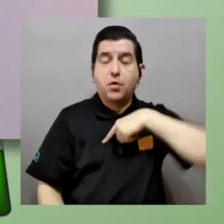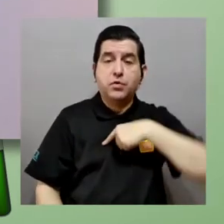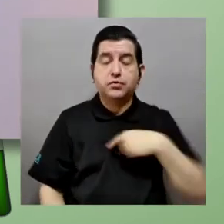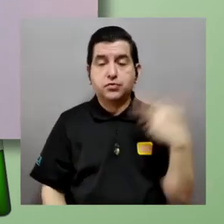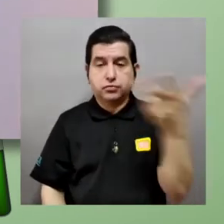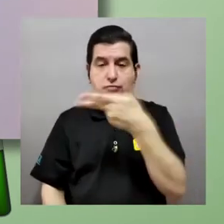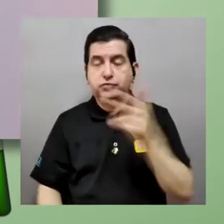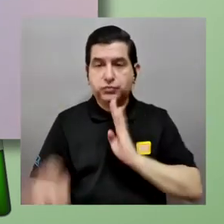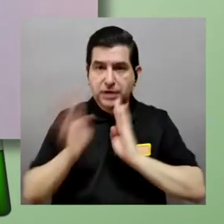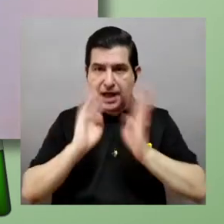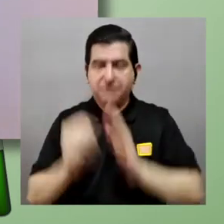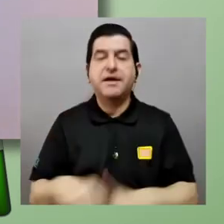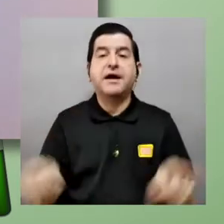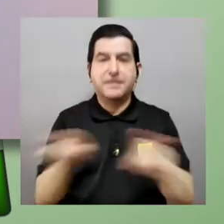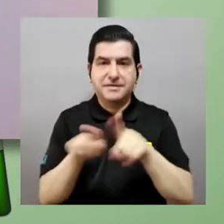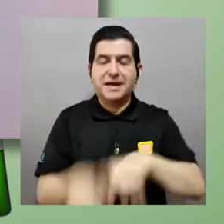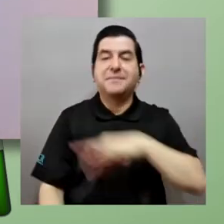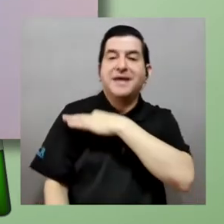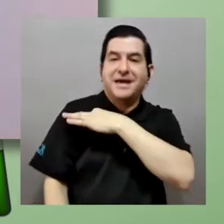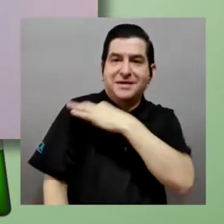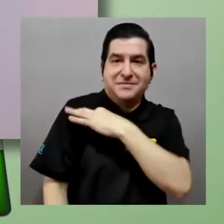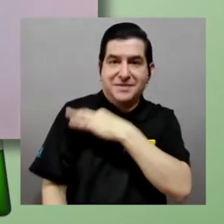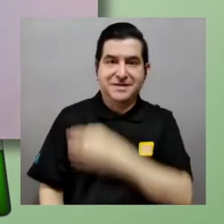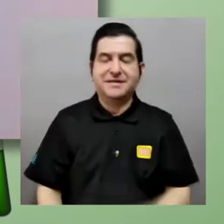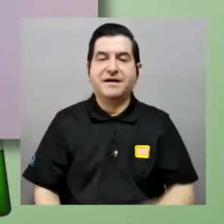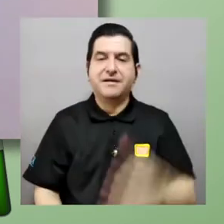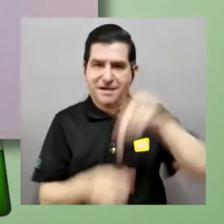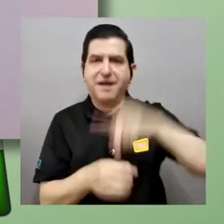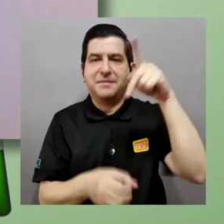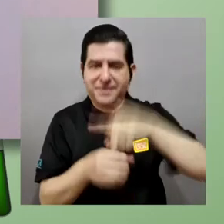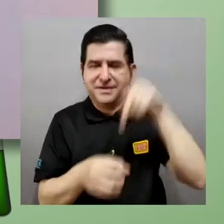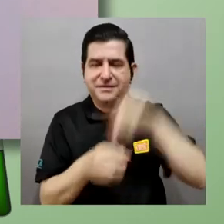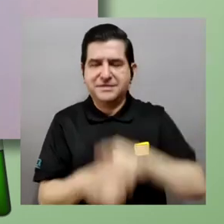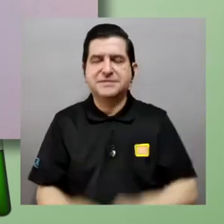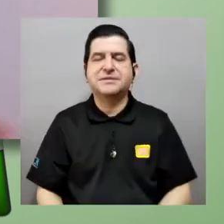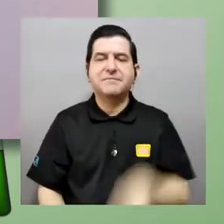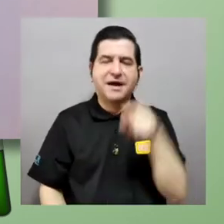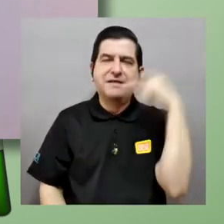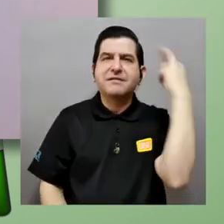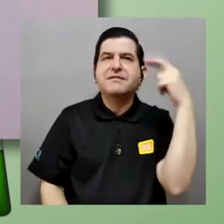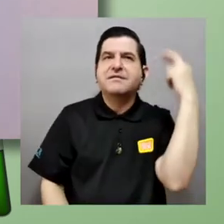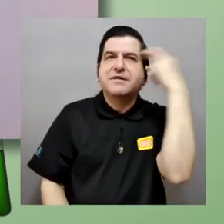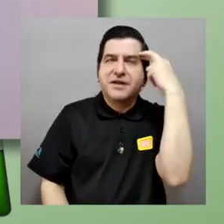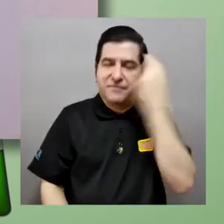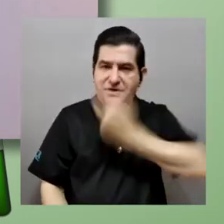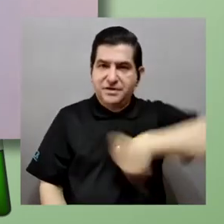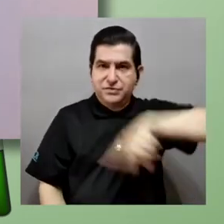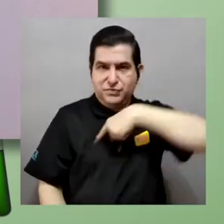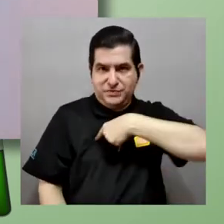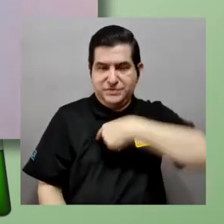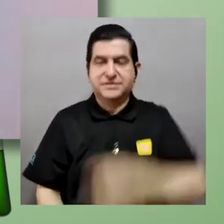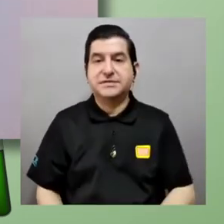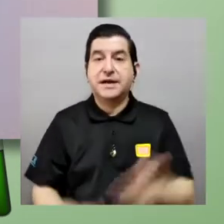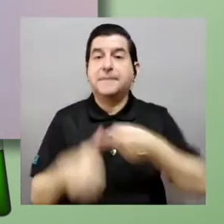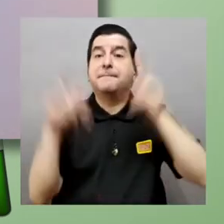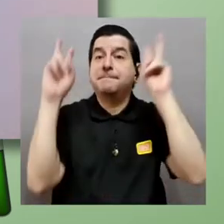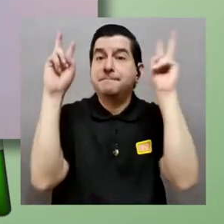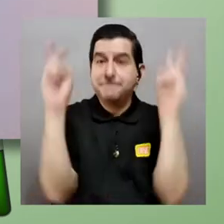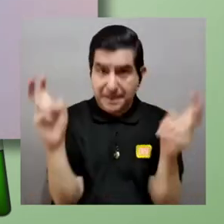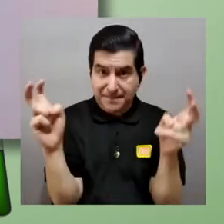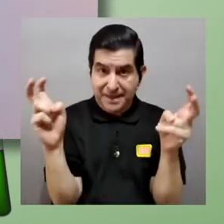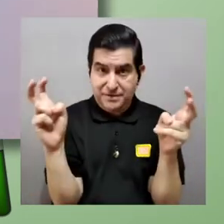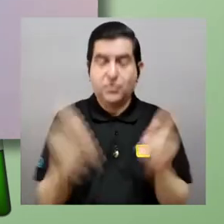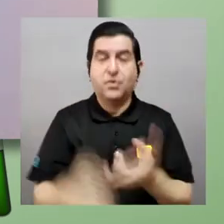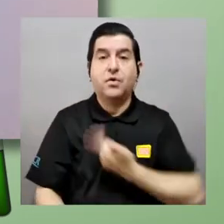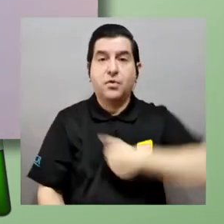primero vamos a ver un vídeo que nos espera con este tema y con el segundo tema que es formalismos de la